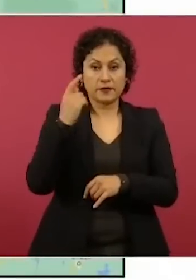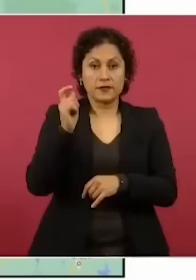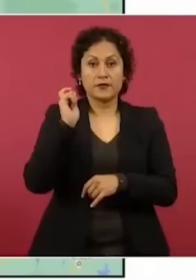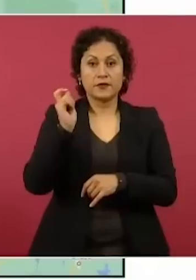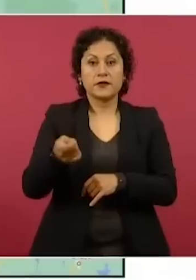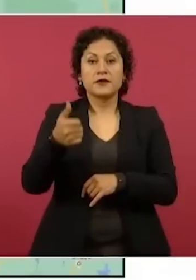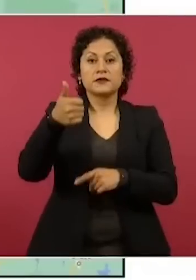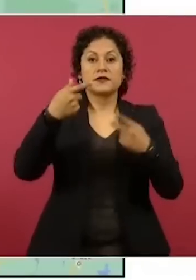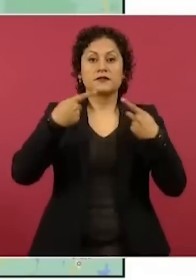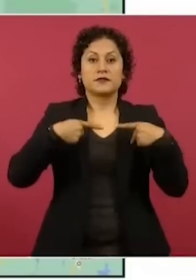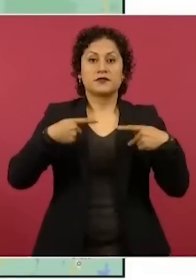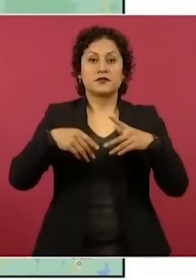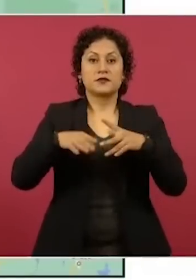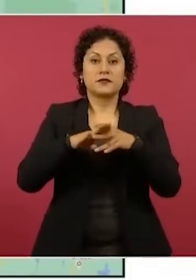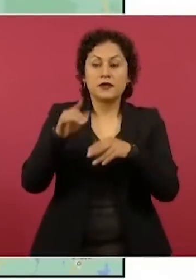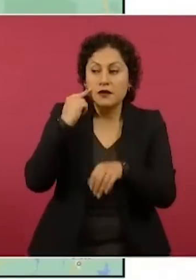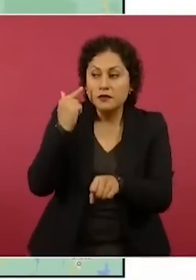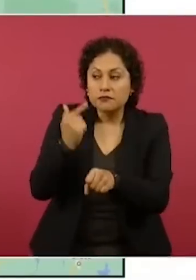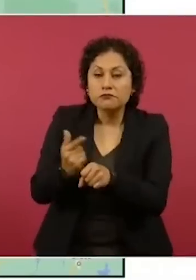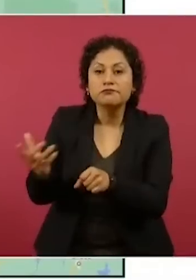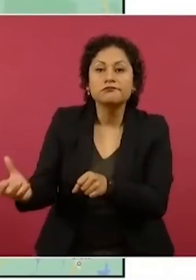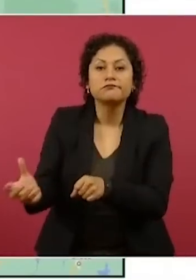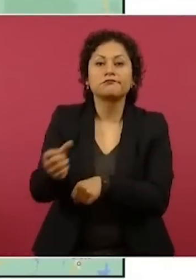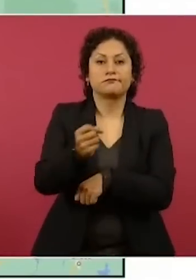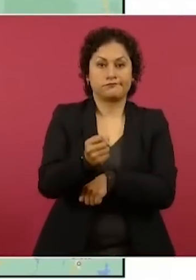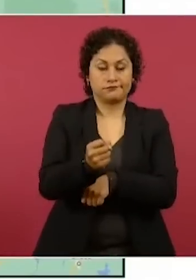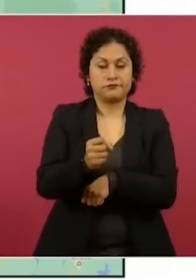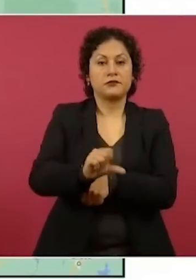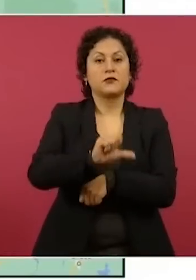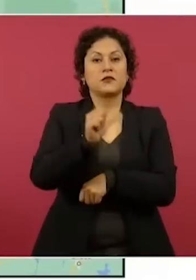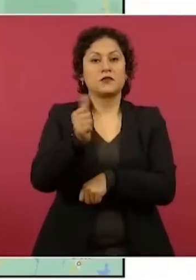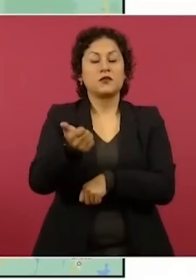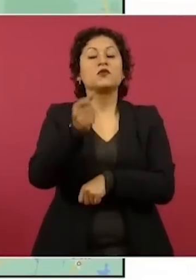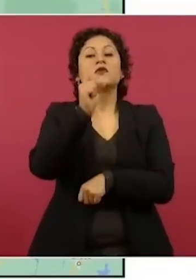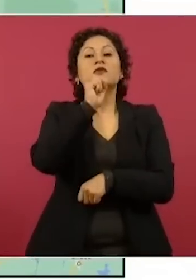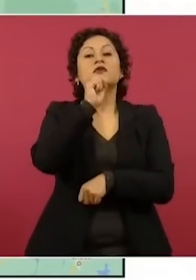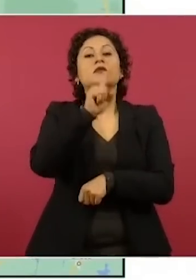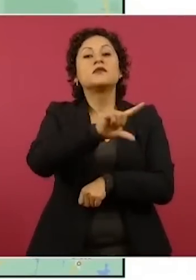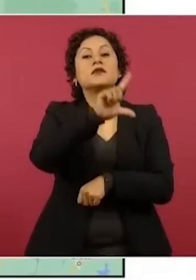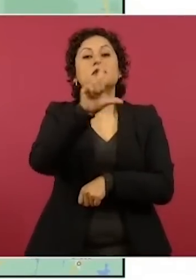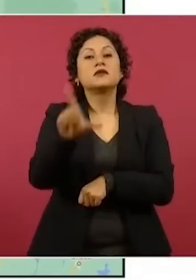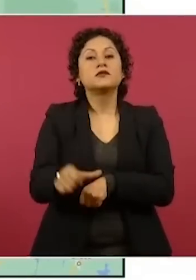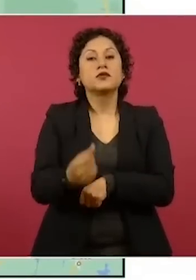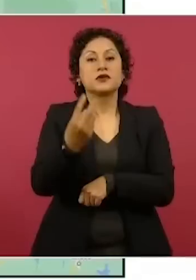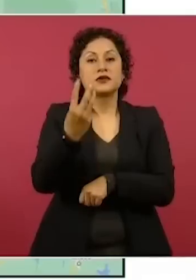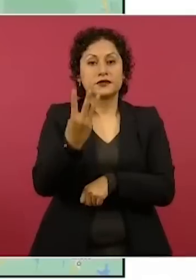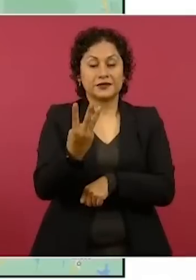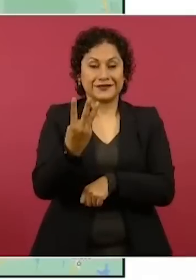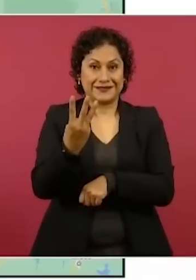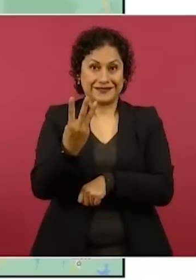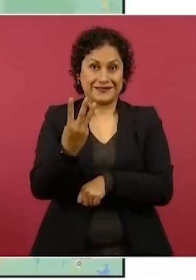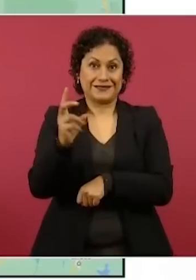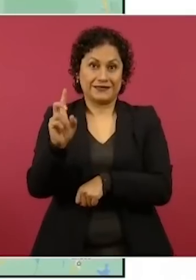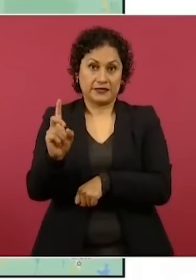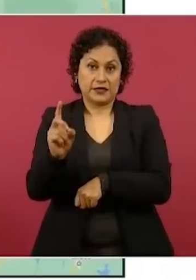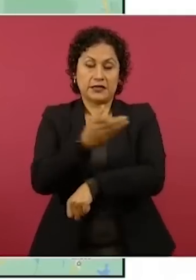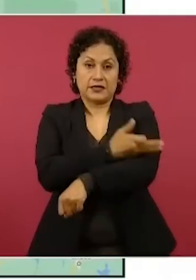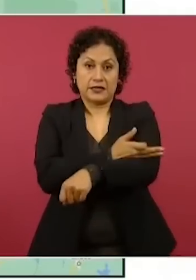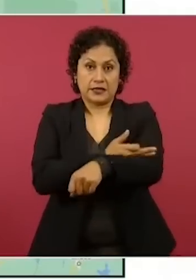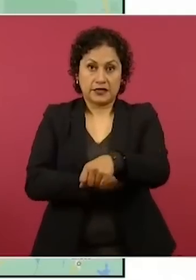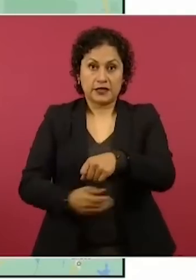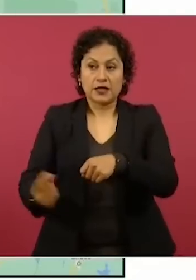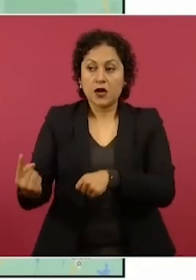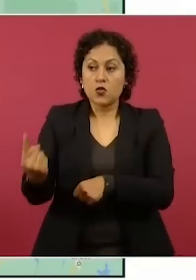seis migrantes y posteriormente a las 3.30 de la tarde se localiza uno más